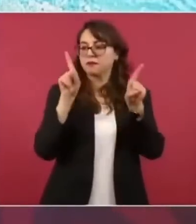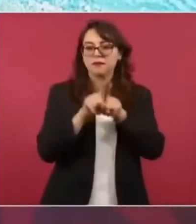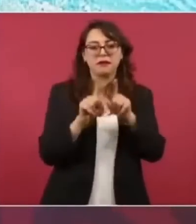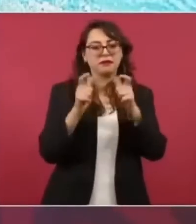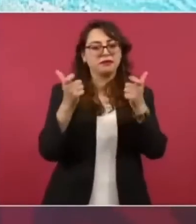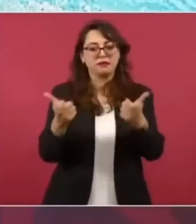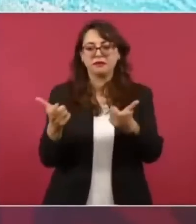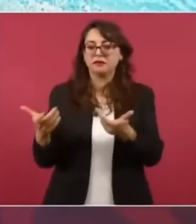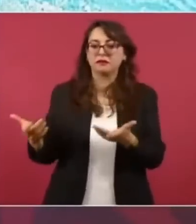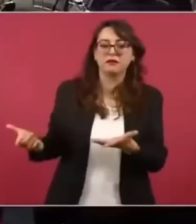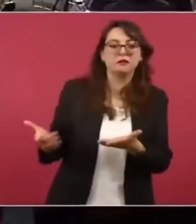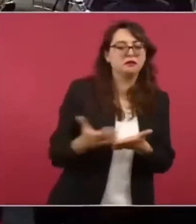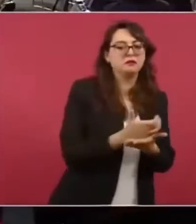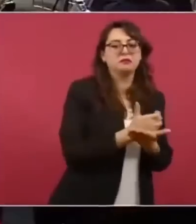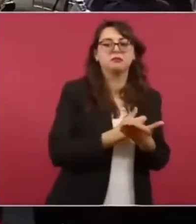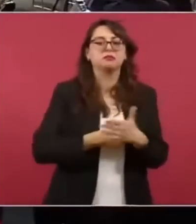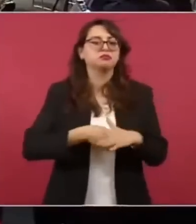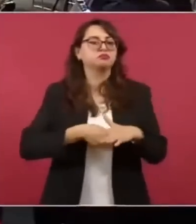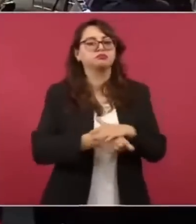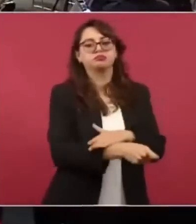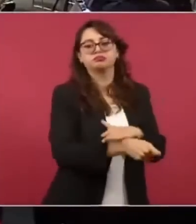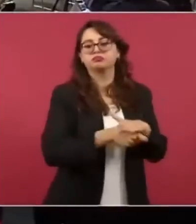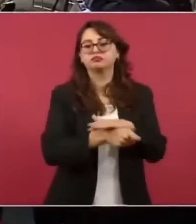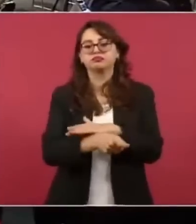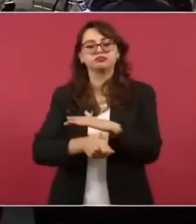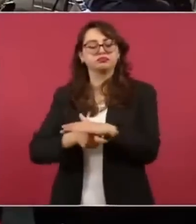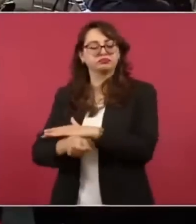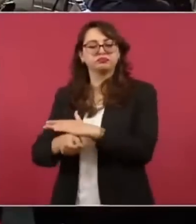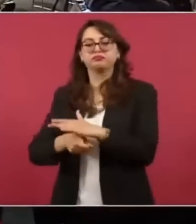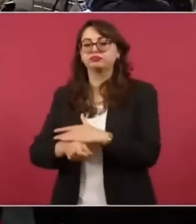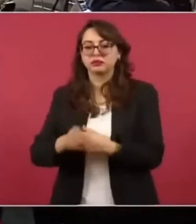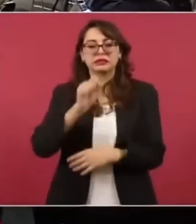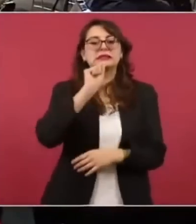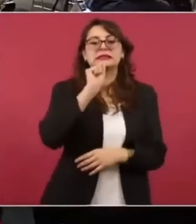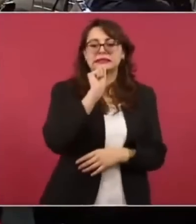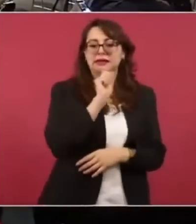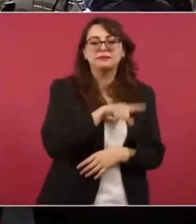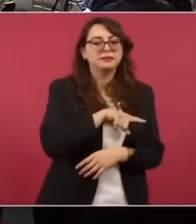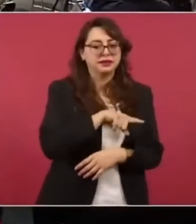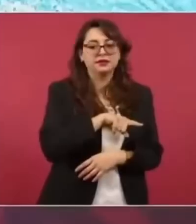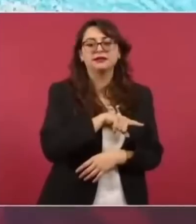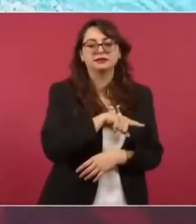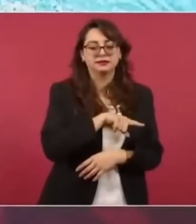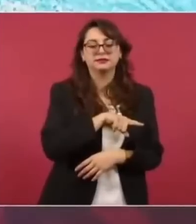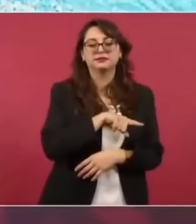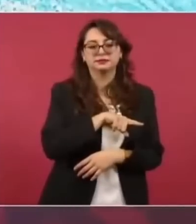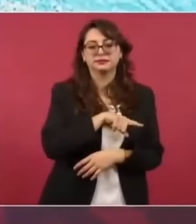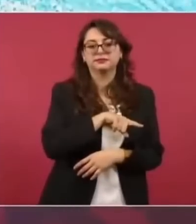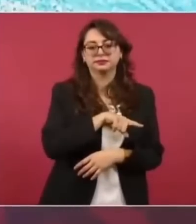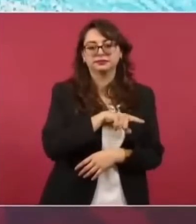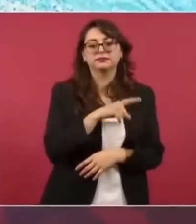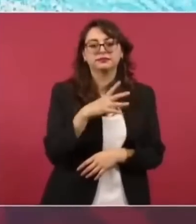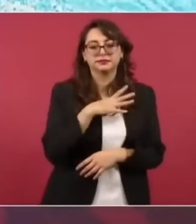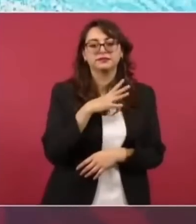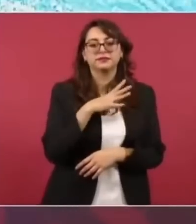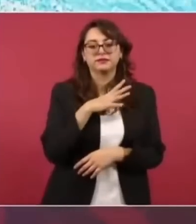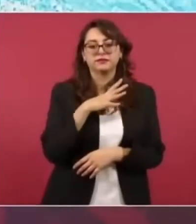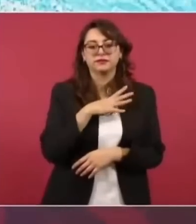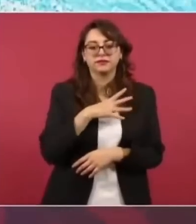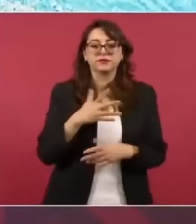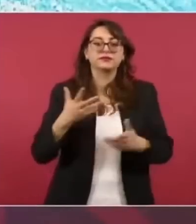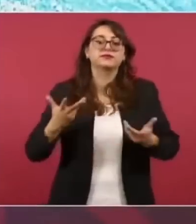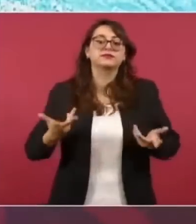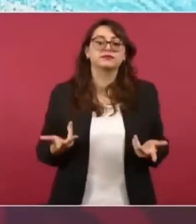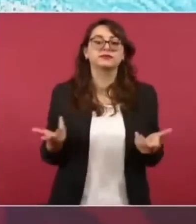les han ayudado al saqueo entonces